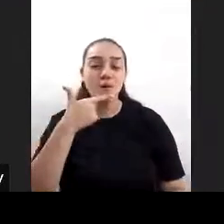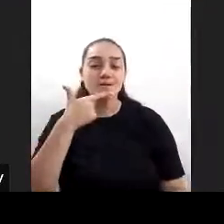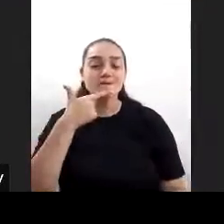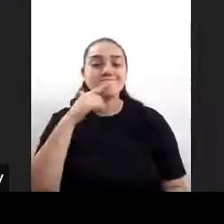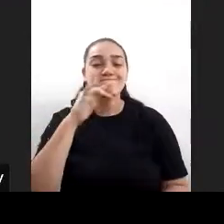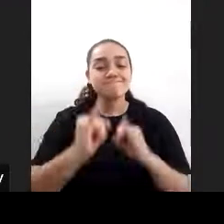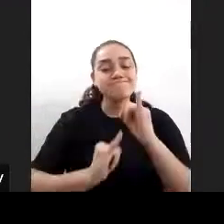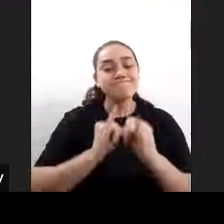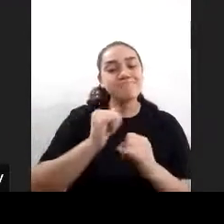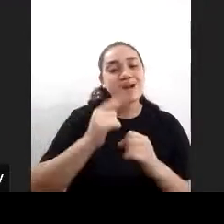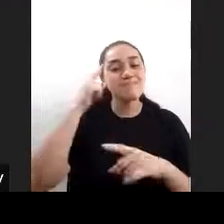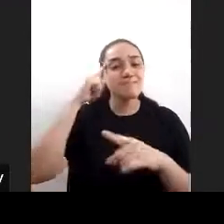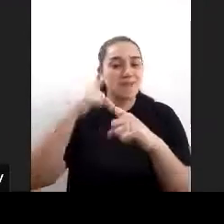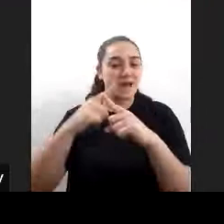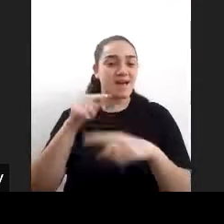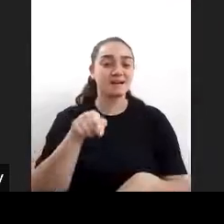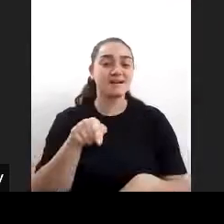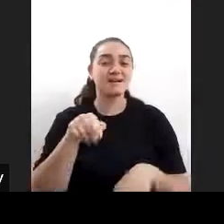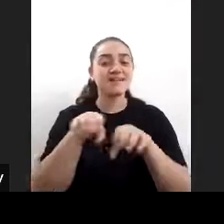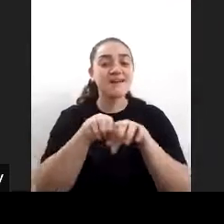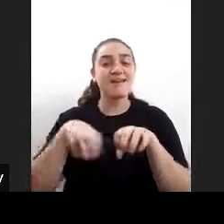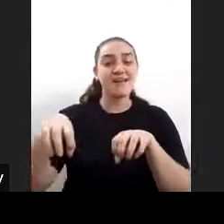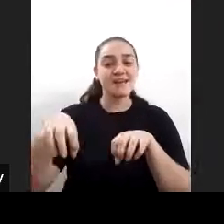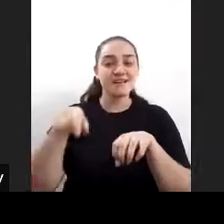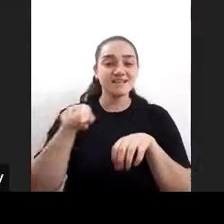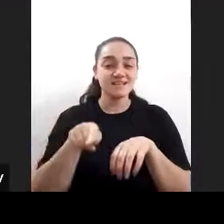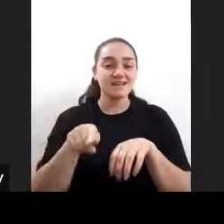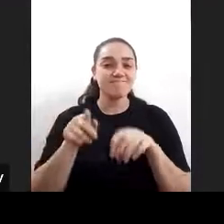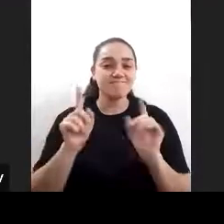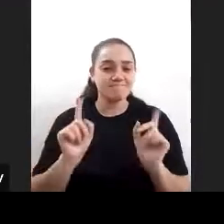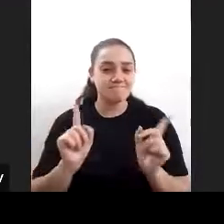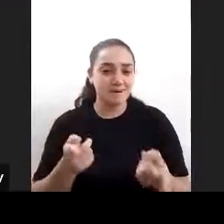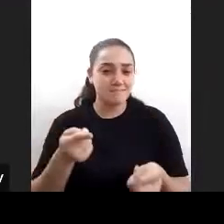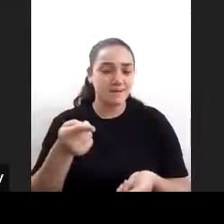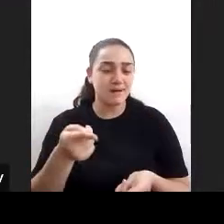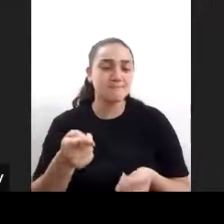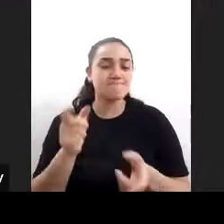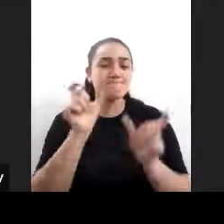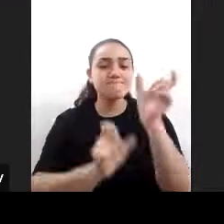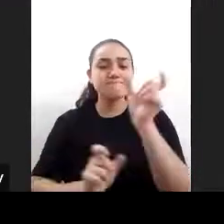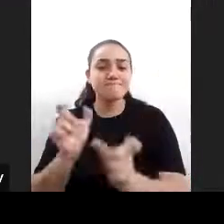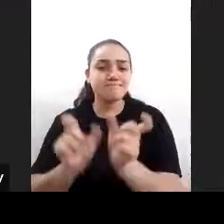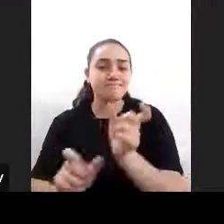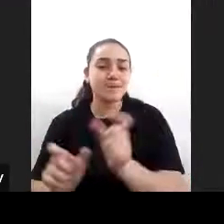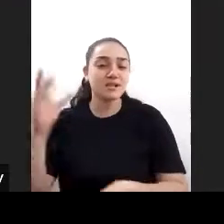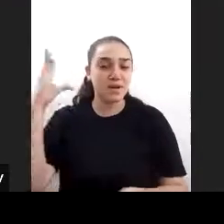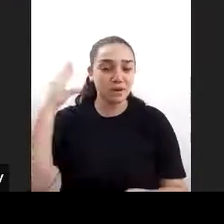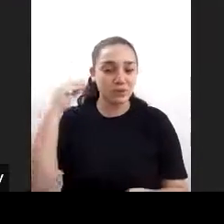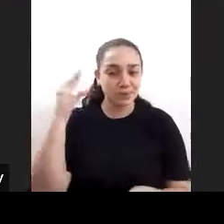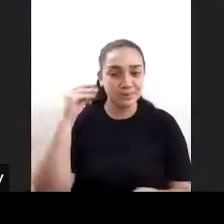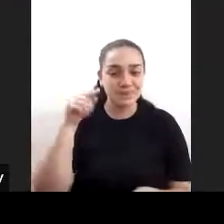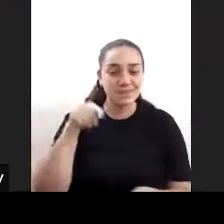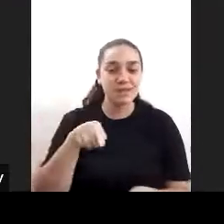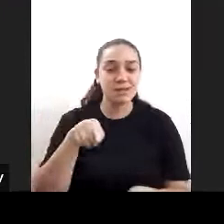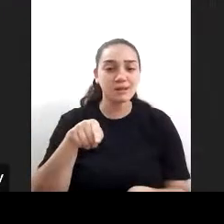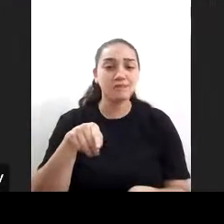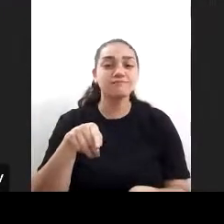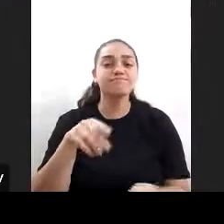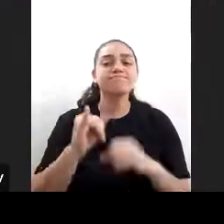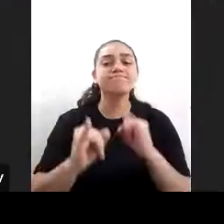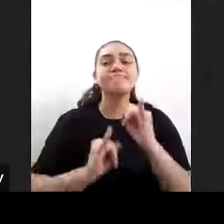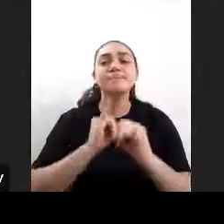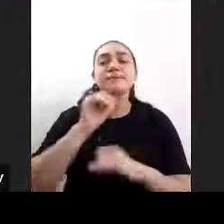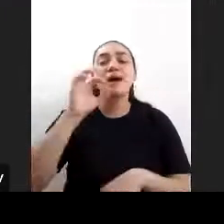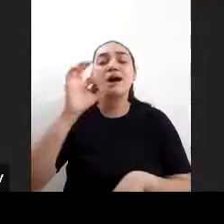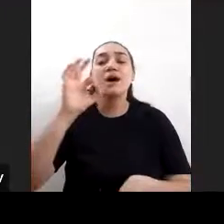llevamos a cabo desde la agencia y obviamente a todas las personas que estuvieron escuchando y como decía Olga los esperamos y las